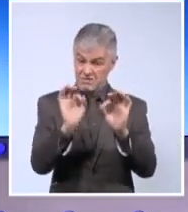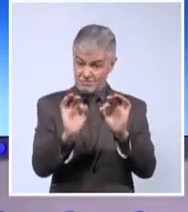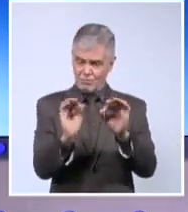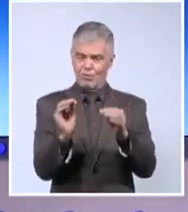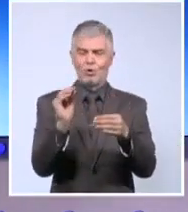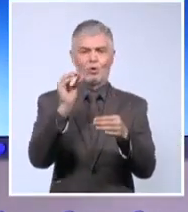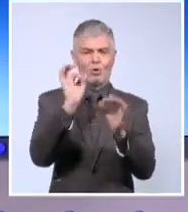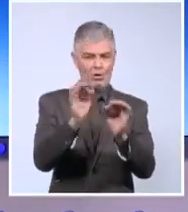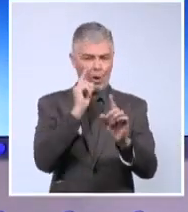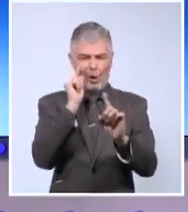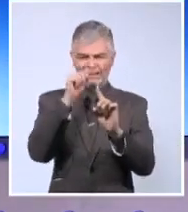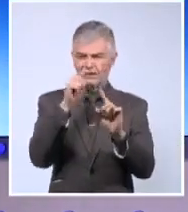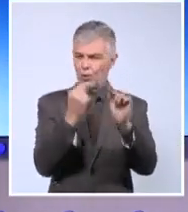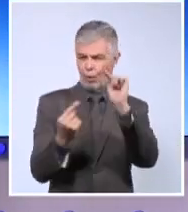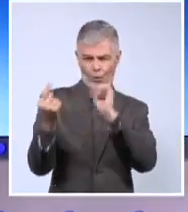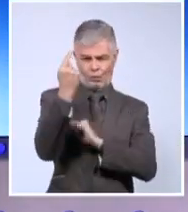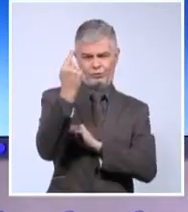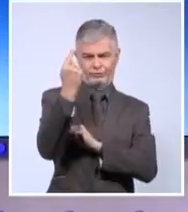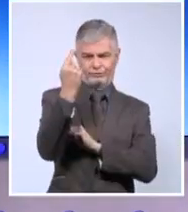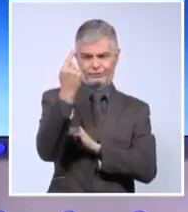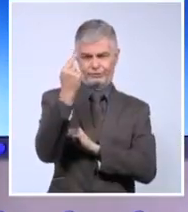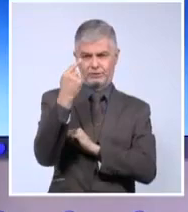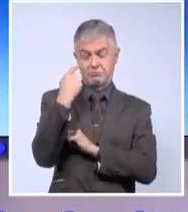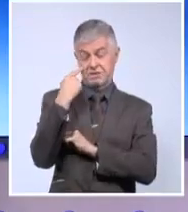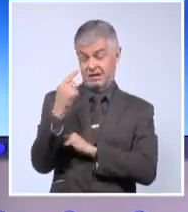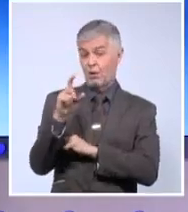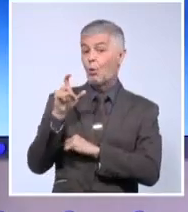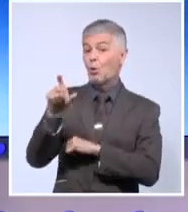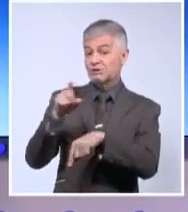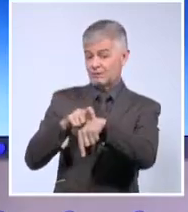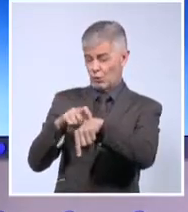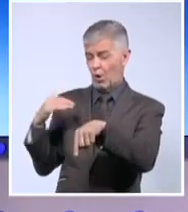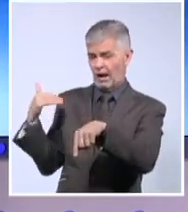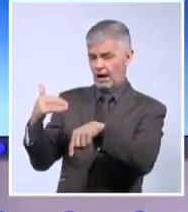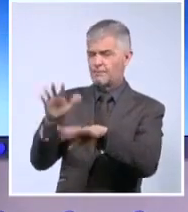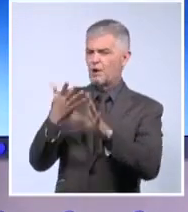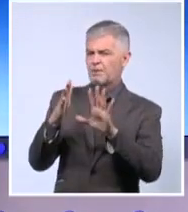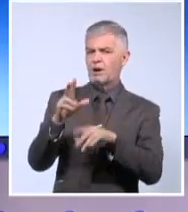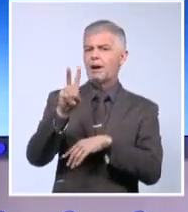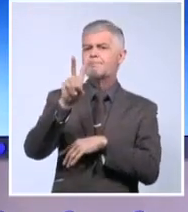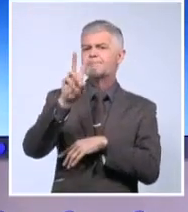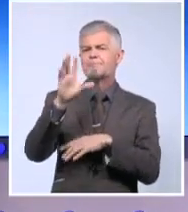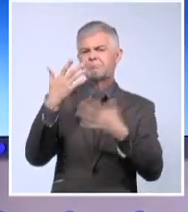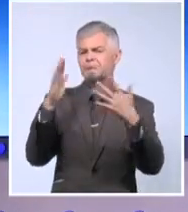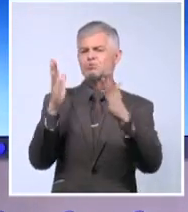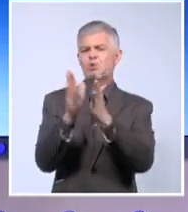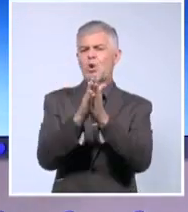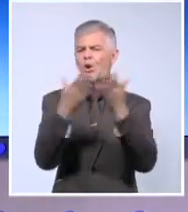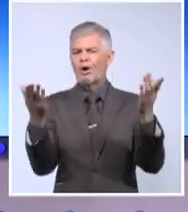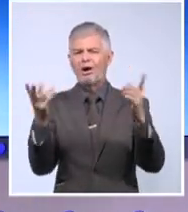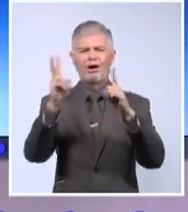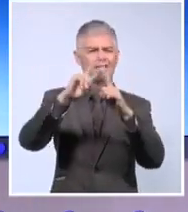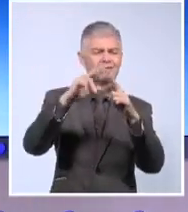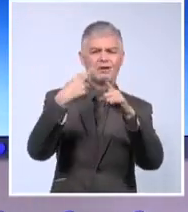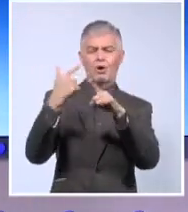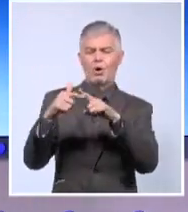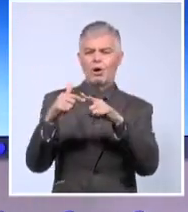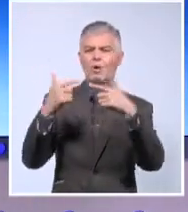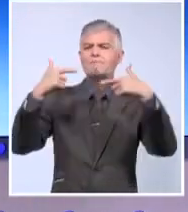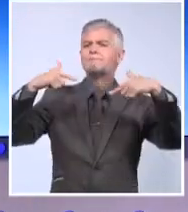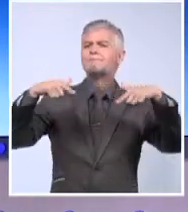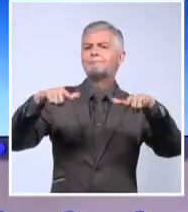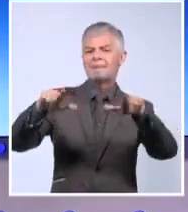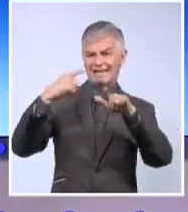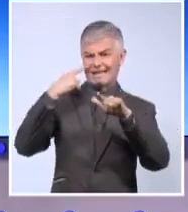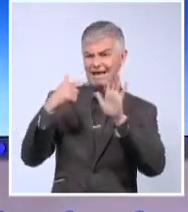en Cuba, atención, porque en las últimas horas, casi una veintena de medios han comenzado a replicar un video donde